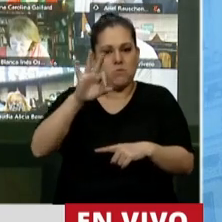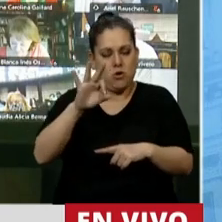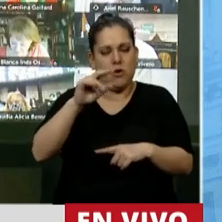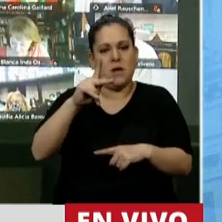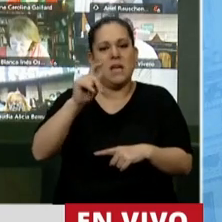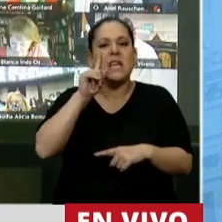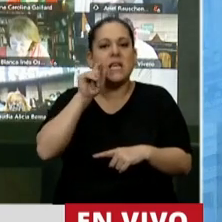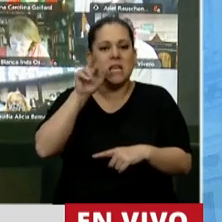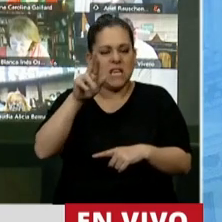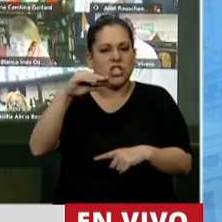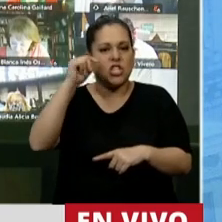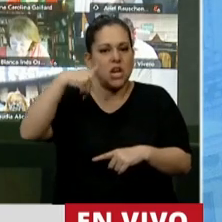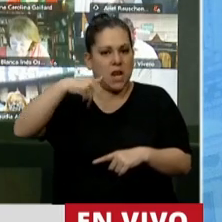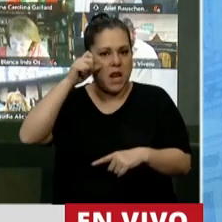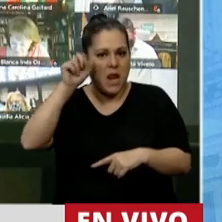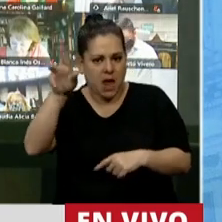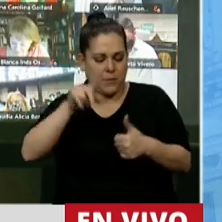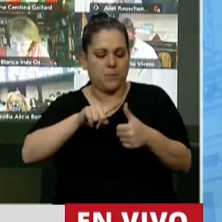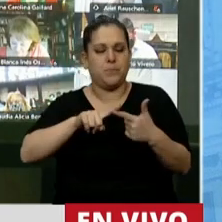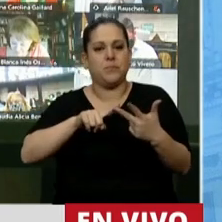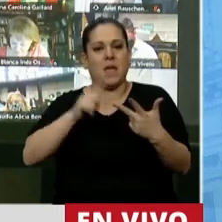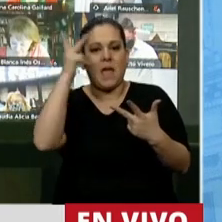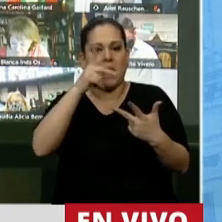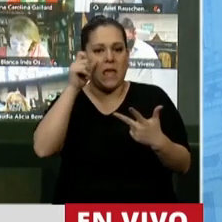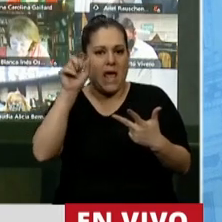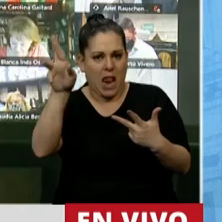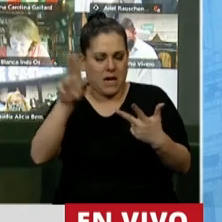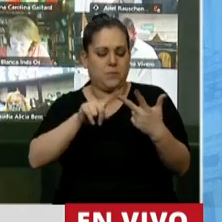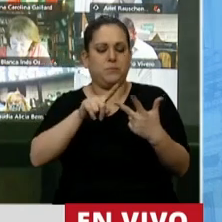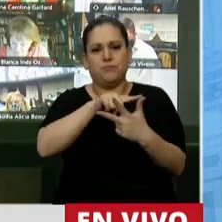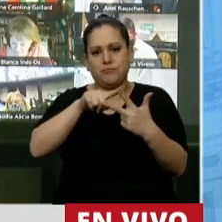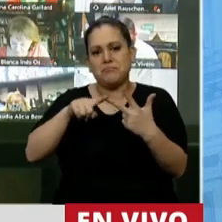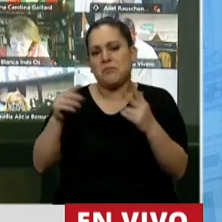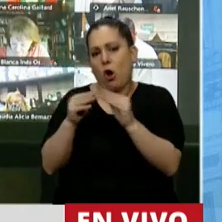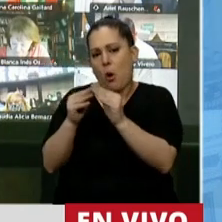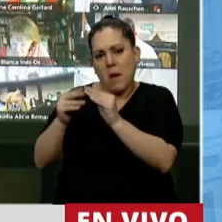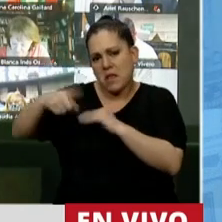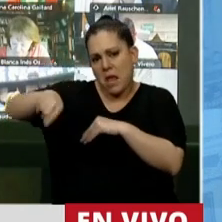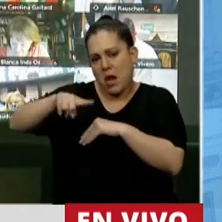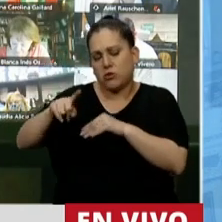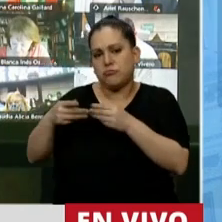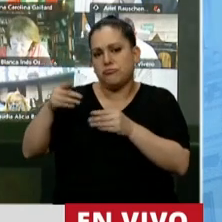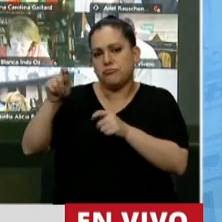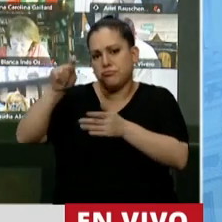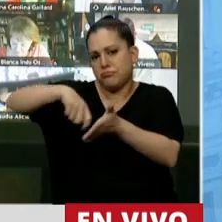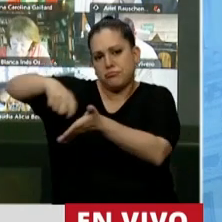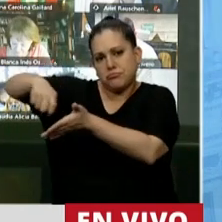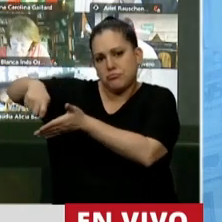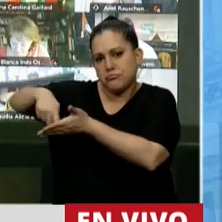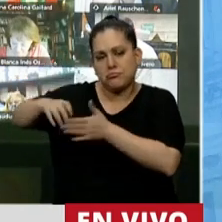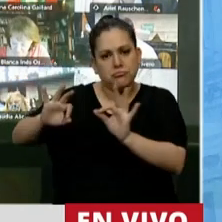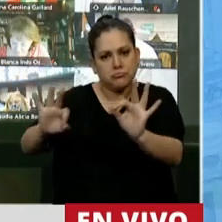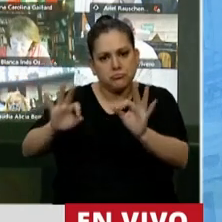bloque, Carlos Heller, presidente de la comisión de presupuesto, una cantidad de compañeros y compañeras que acompañaron con su firma.